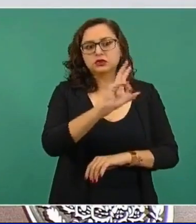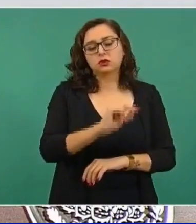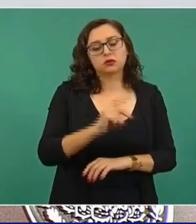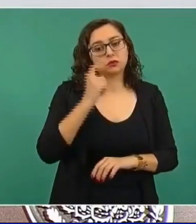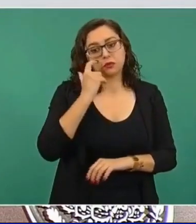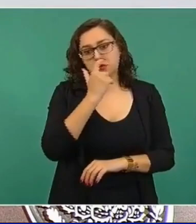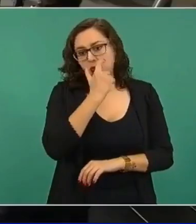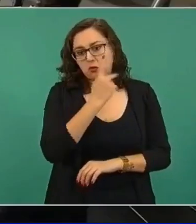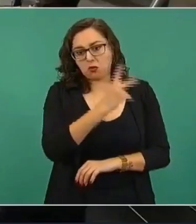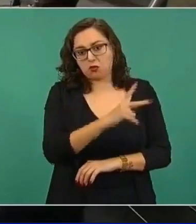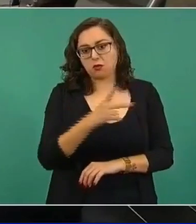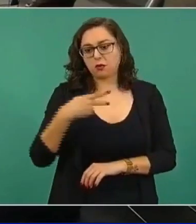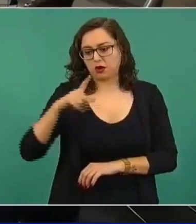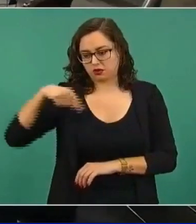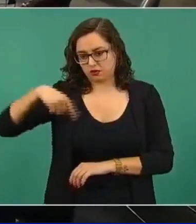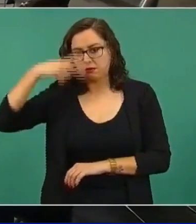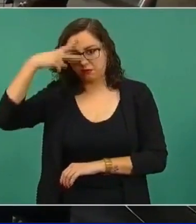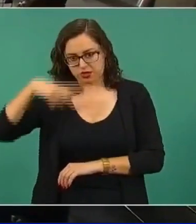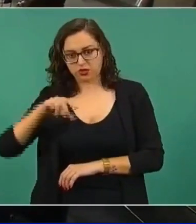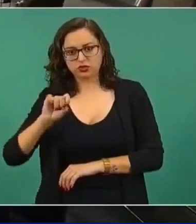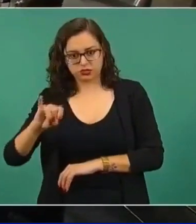Solo si de parte de México sí llegarán…